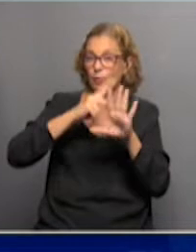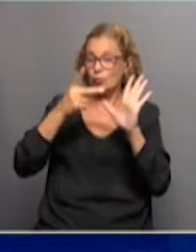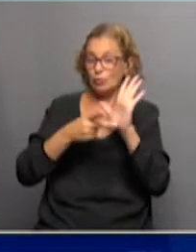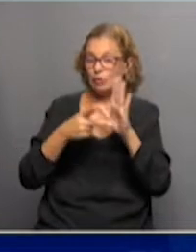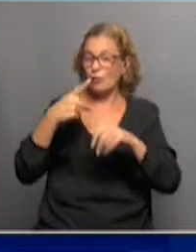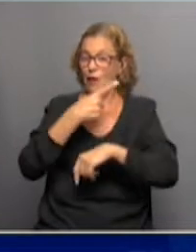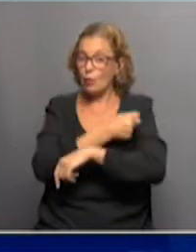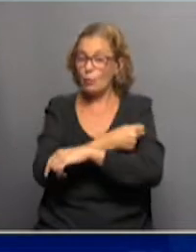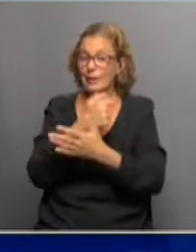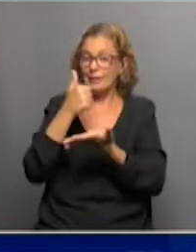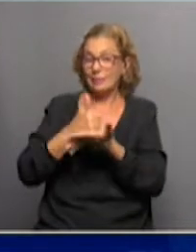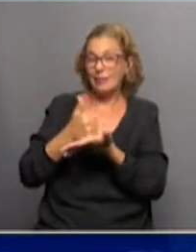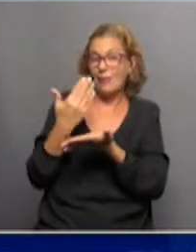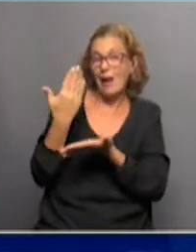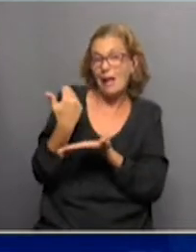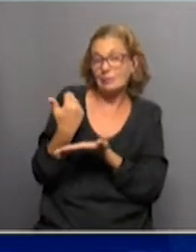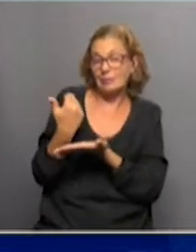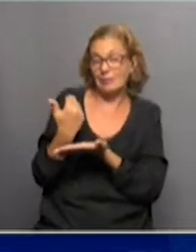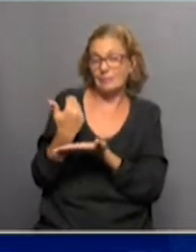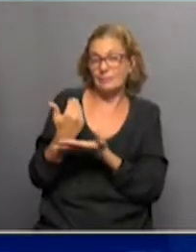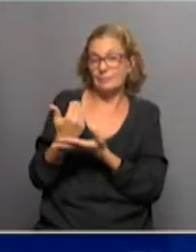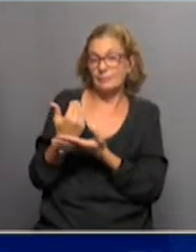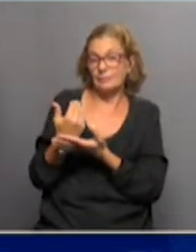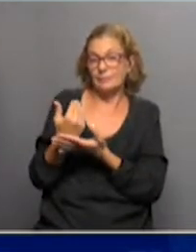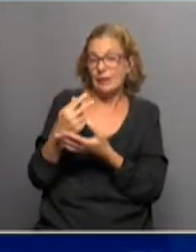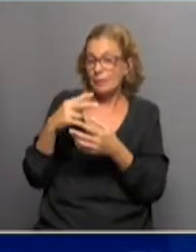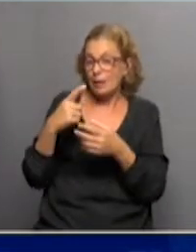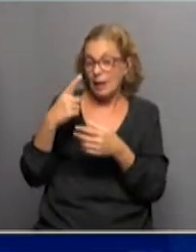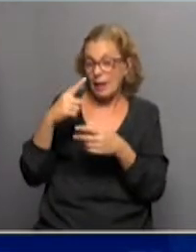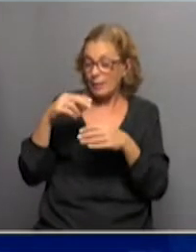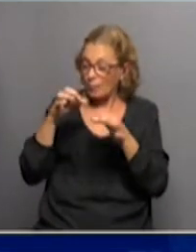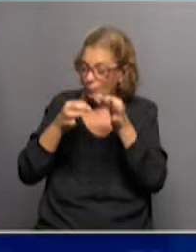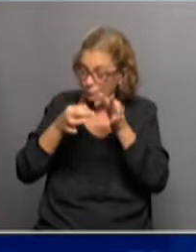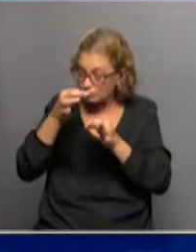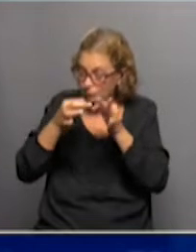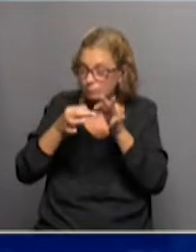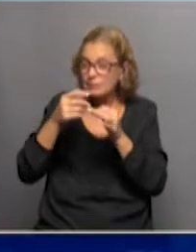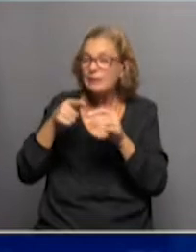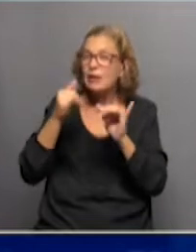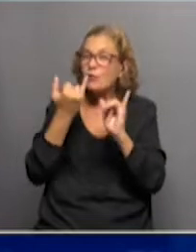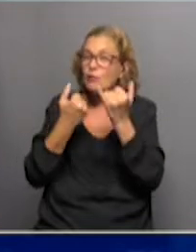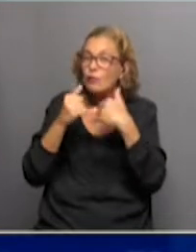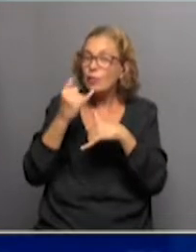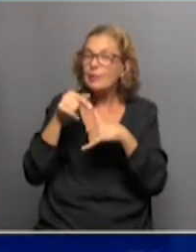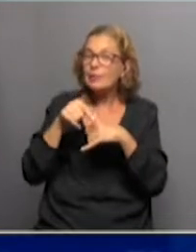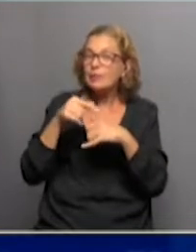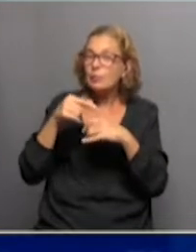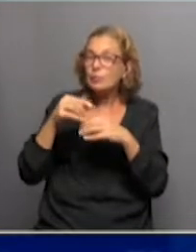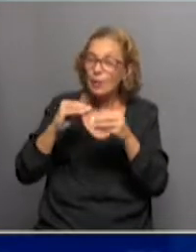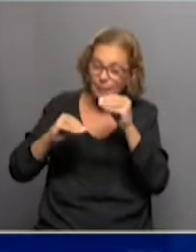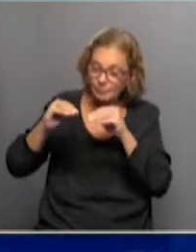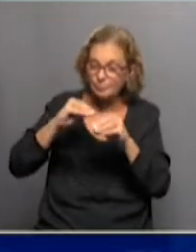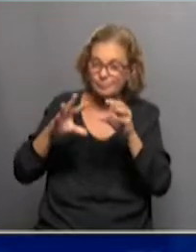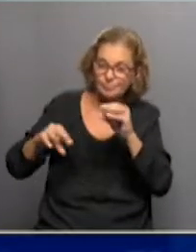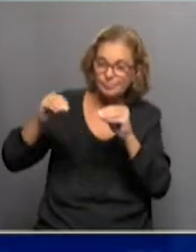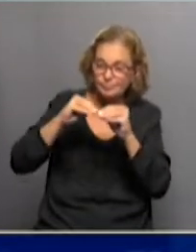vacunas que estaban en experimentación y bueno, y este informe es un informe que se fue elaborando